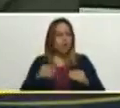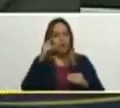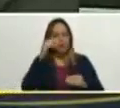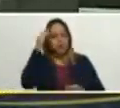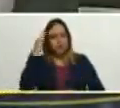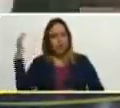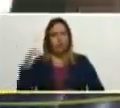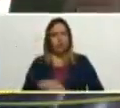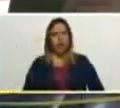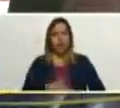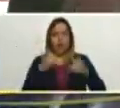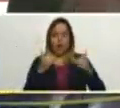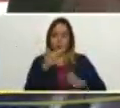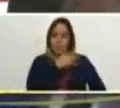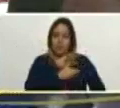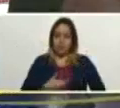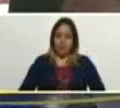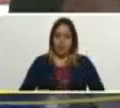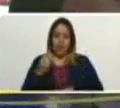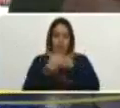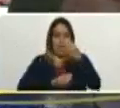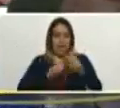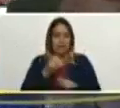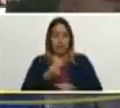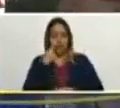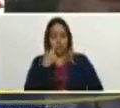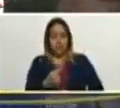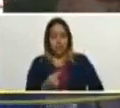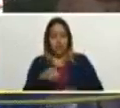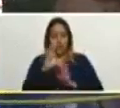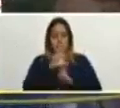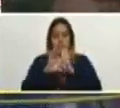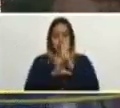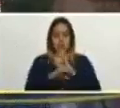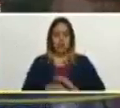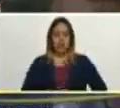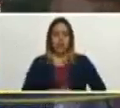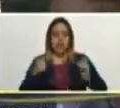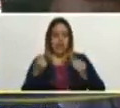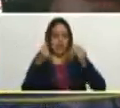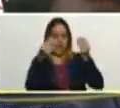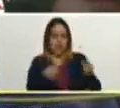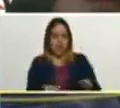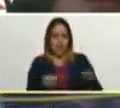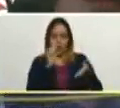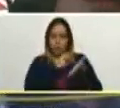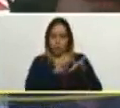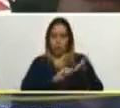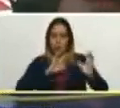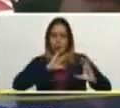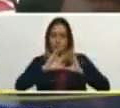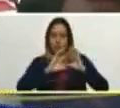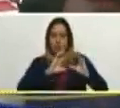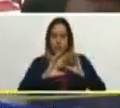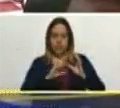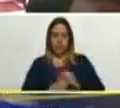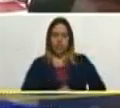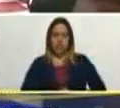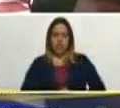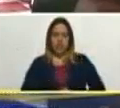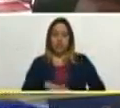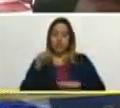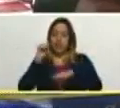Voy a proceder, presidente, cumpliendo con lo que estaba establecido en la Constitución, a entregarle la comunicación debida que señala la